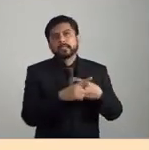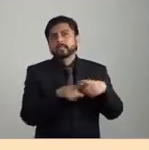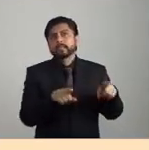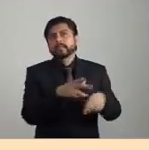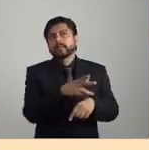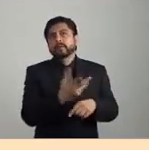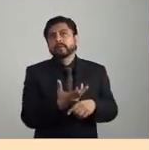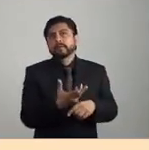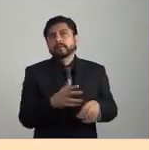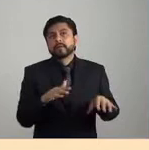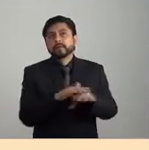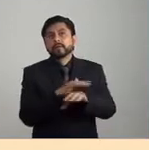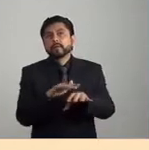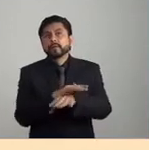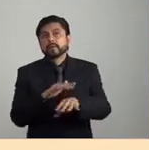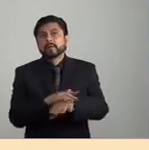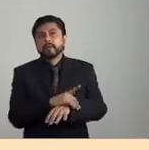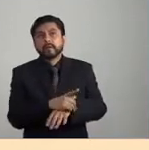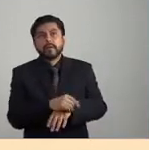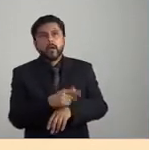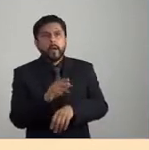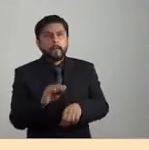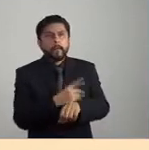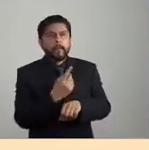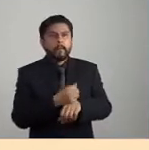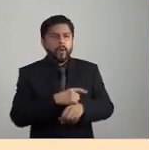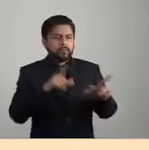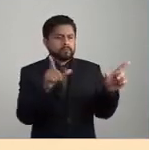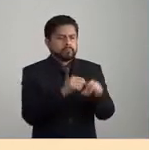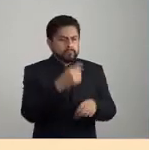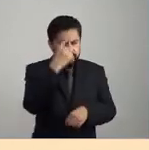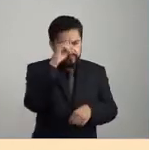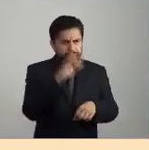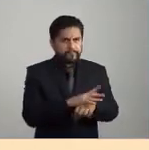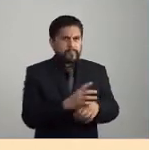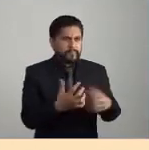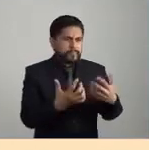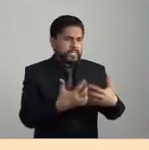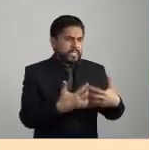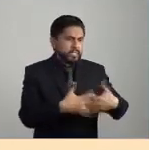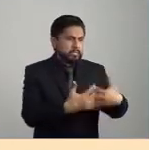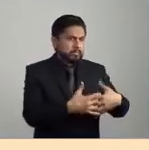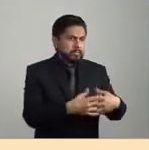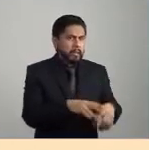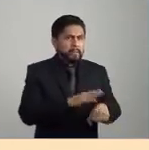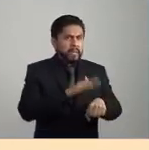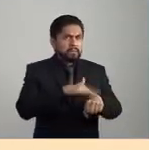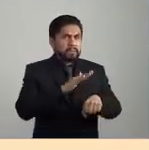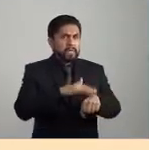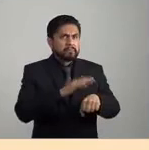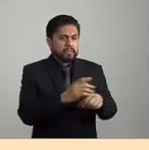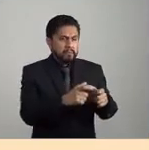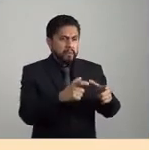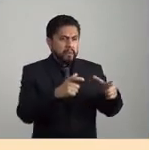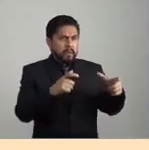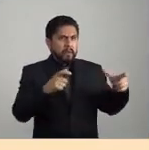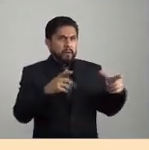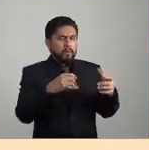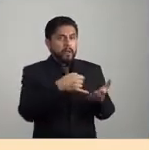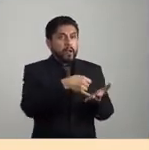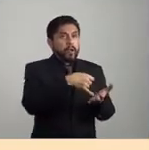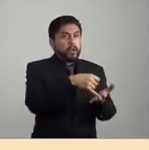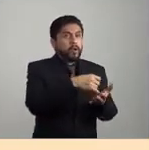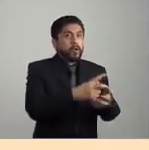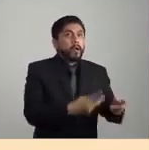brutales pues lo que se tiende es a una simplificación pura y dura. Se cultiva una variedad de cultivo, una variedad de cultivo comercial